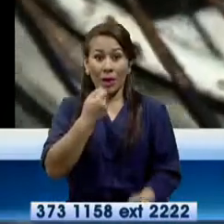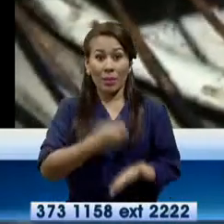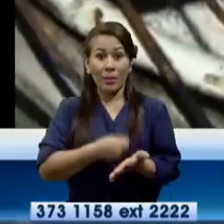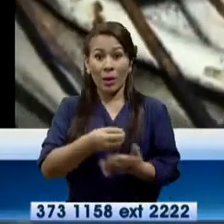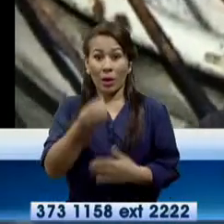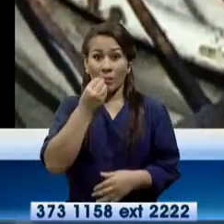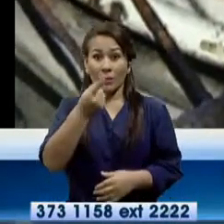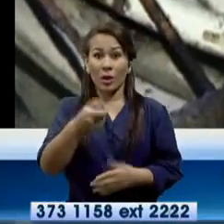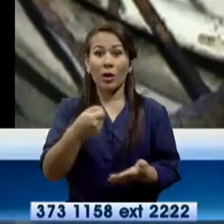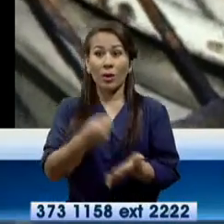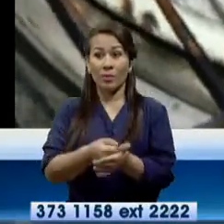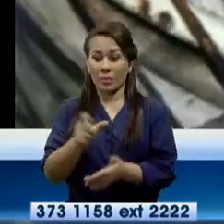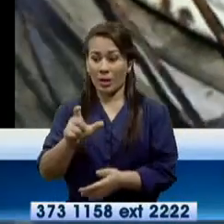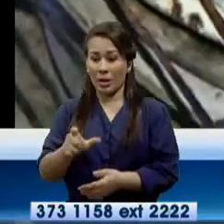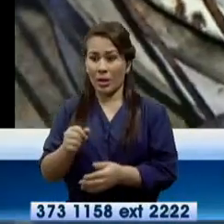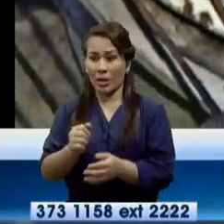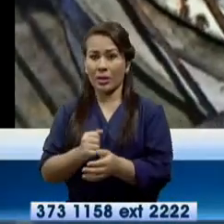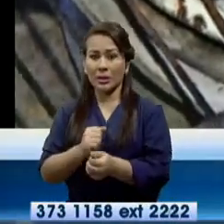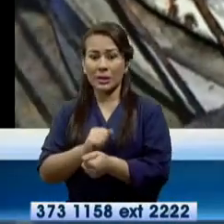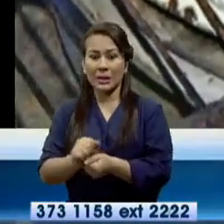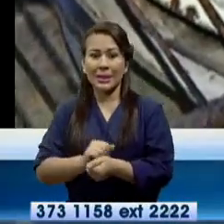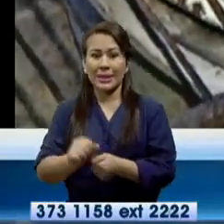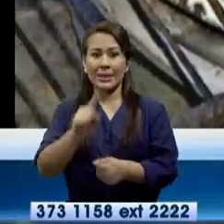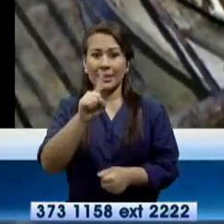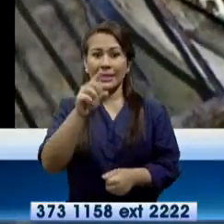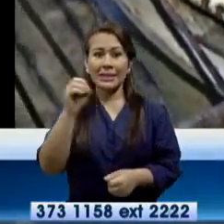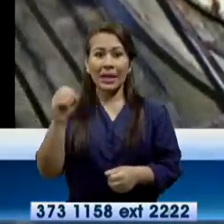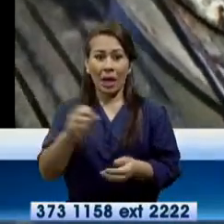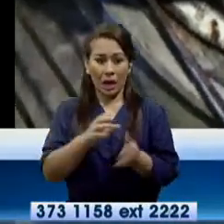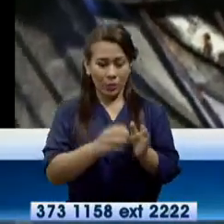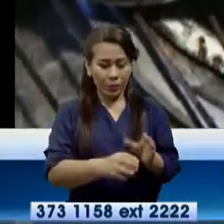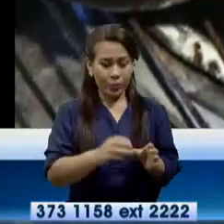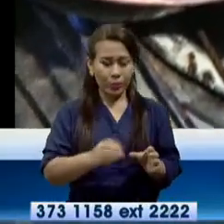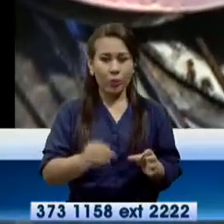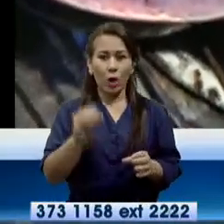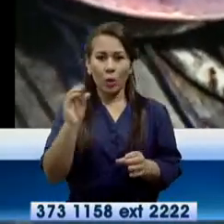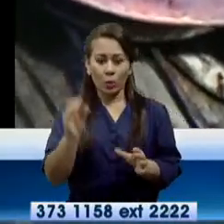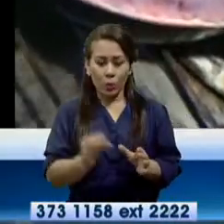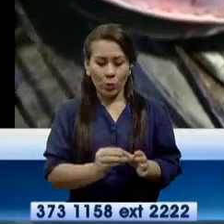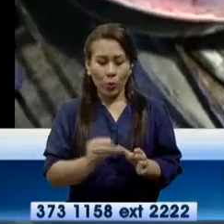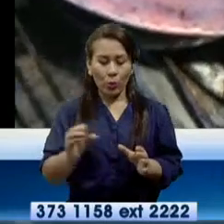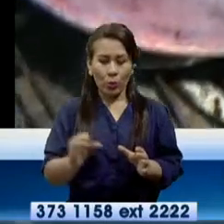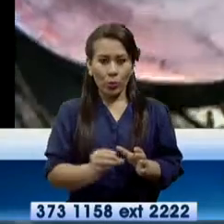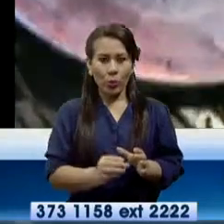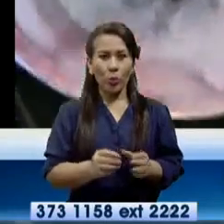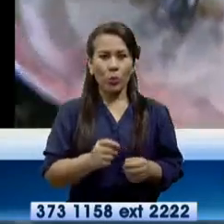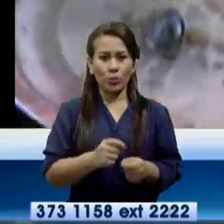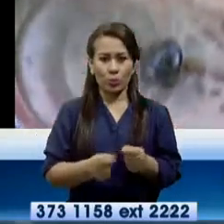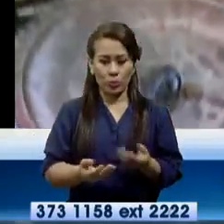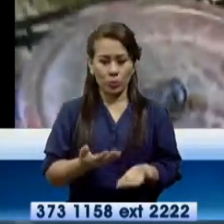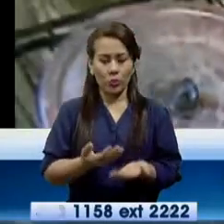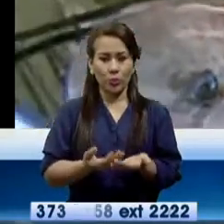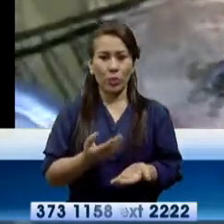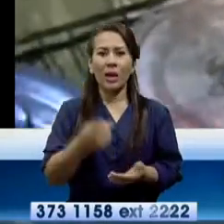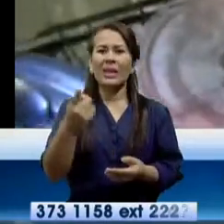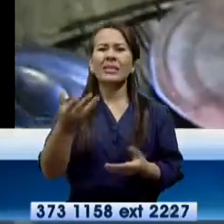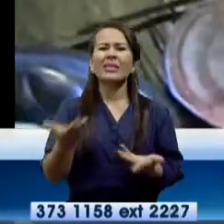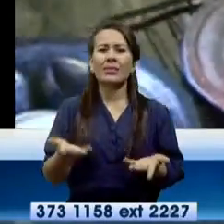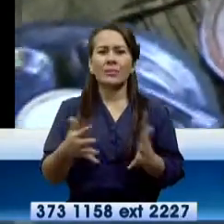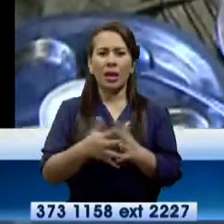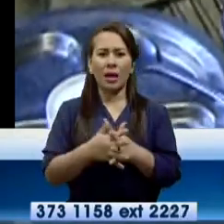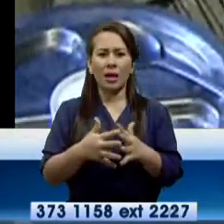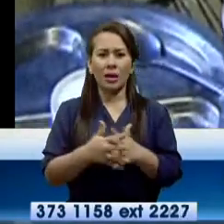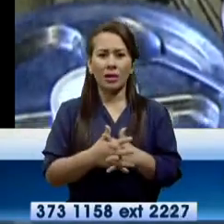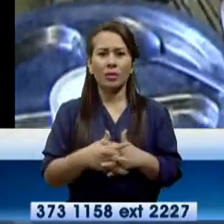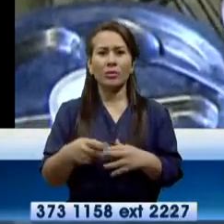Compra carbón. Sí, carbóncito y se pone poquito porque... ¿Qué cocinó? Un arrocito